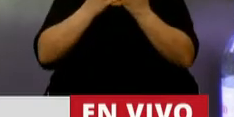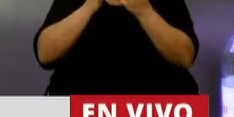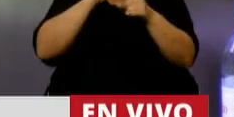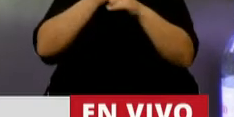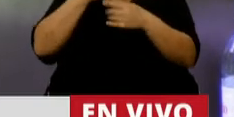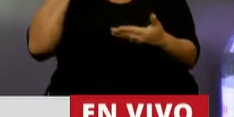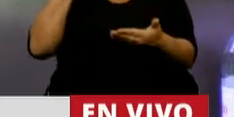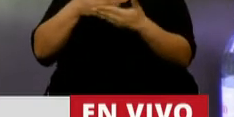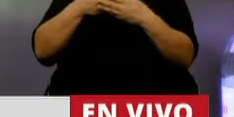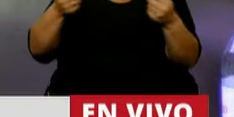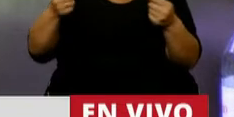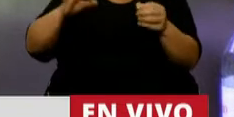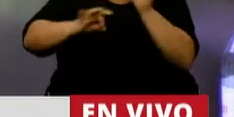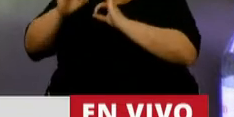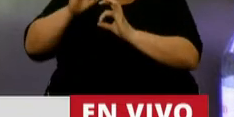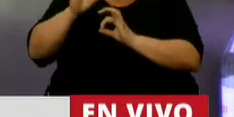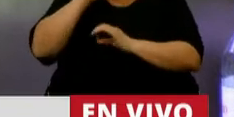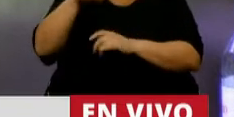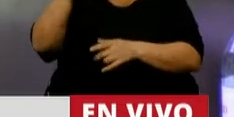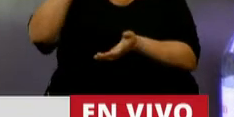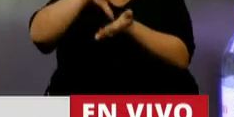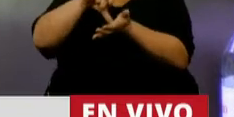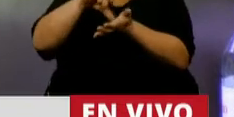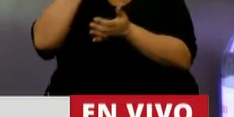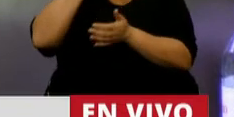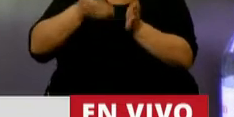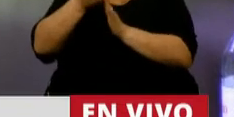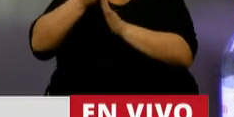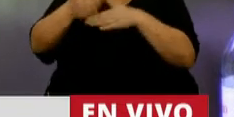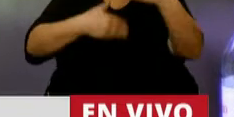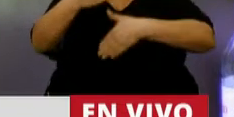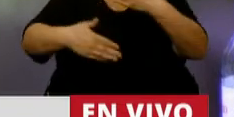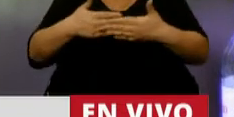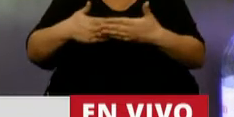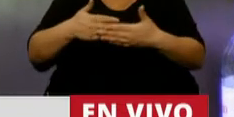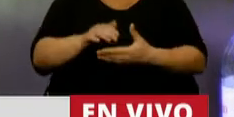a finales de siglo aparecía como un país en vías de desarrollo.